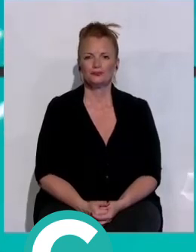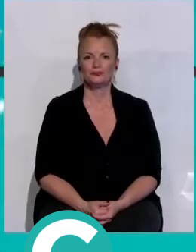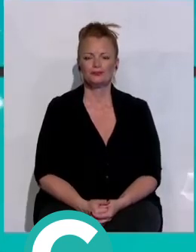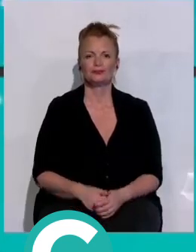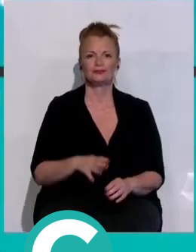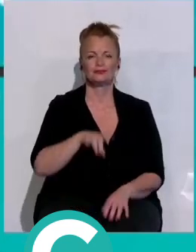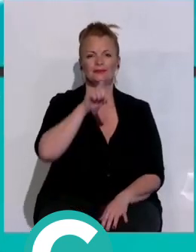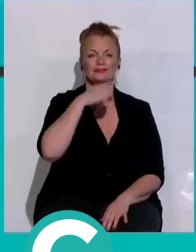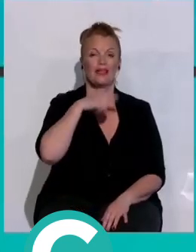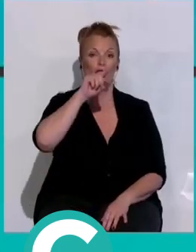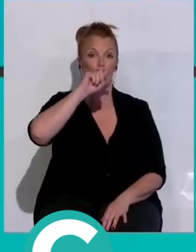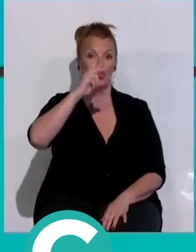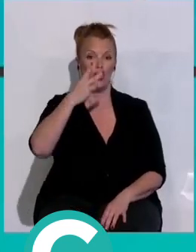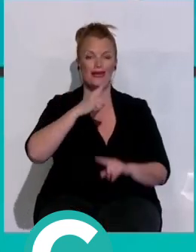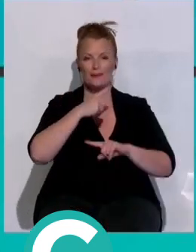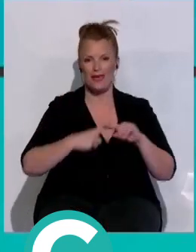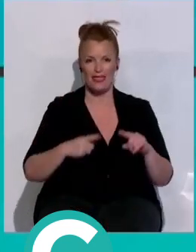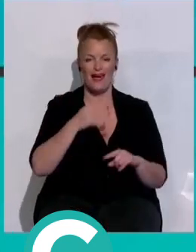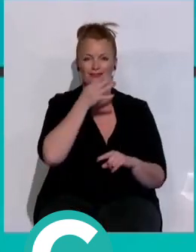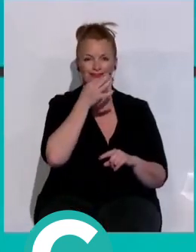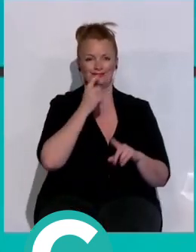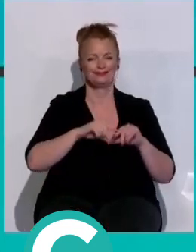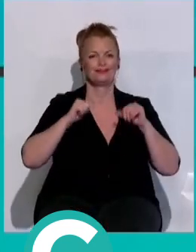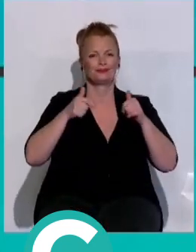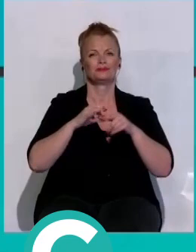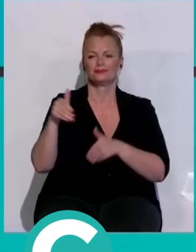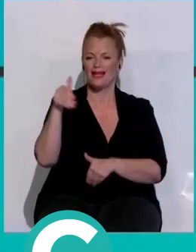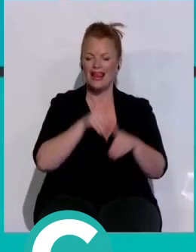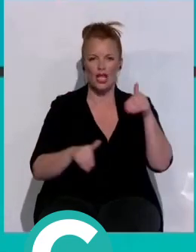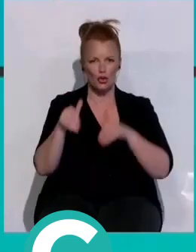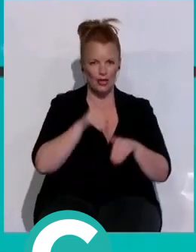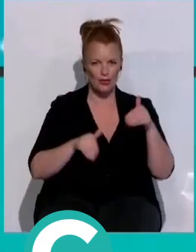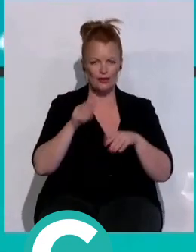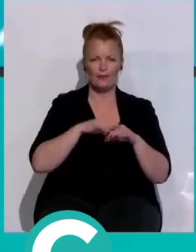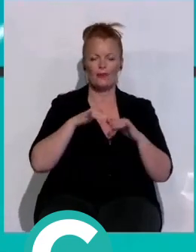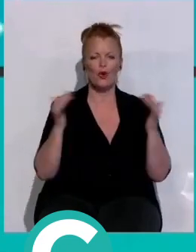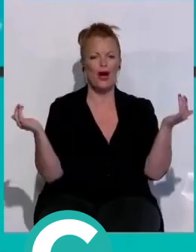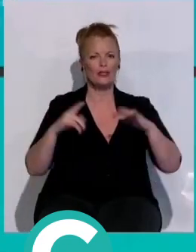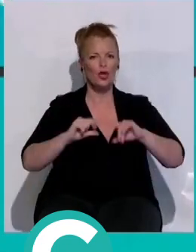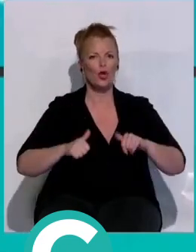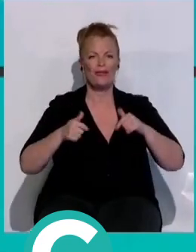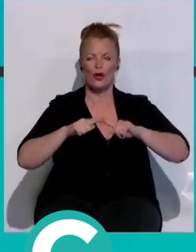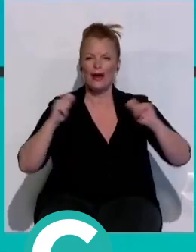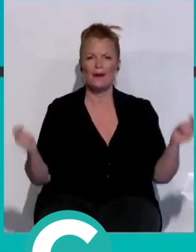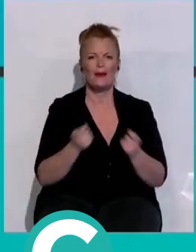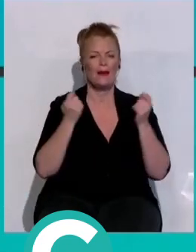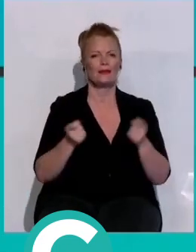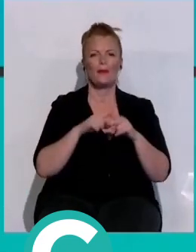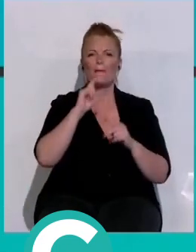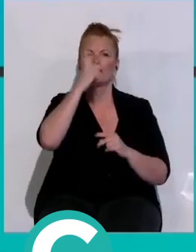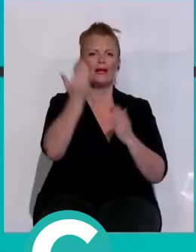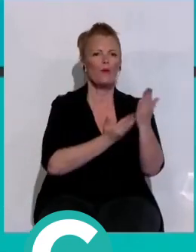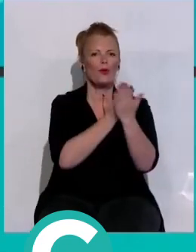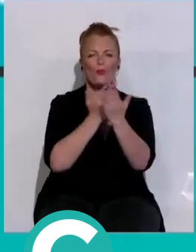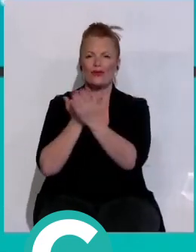14 y 35 minutos de la tarde, vamos ya con el bloque electoral marcado por los actos de comienzo de campaña y las primeras propuestas